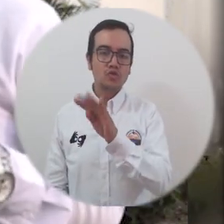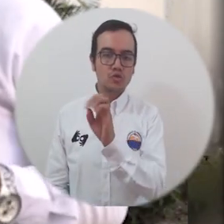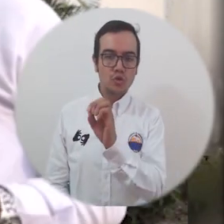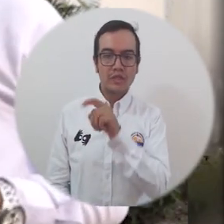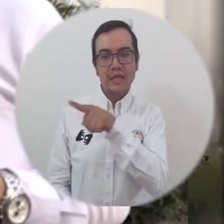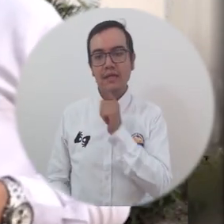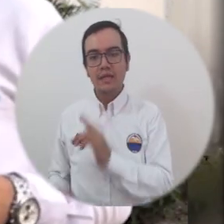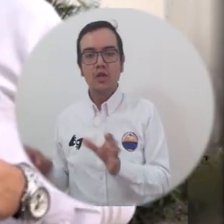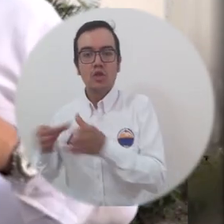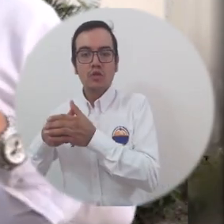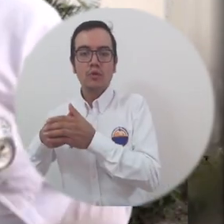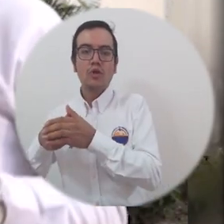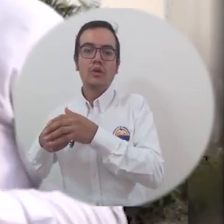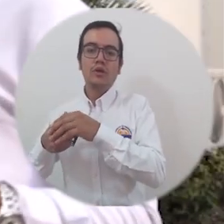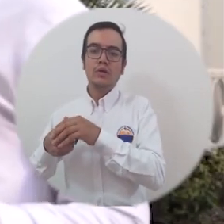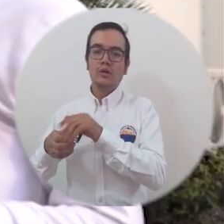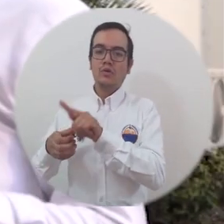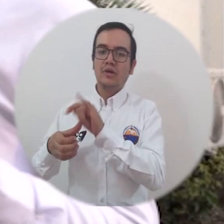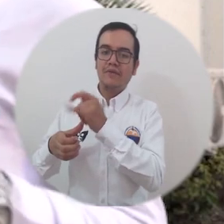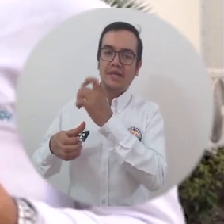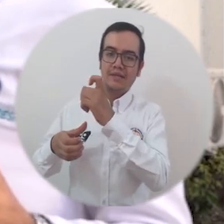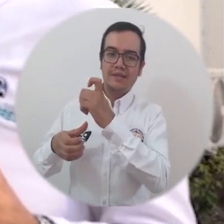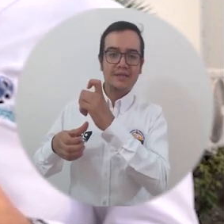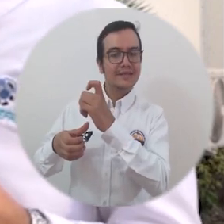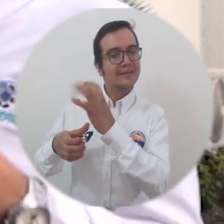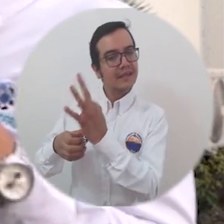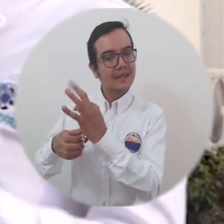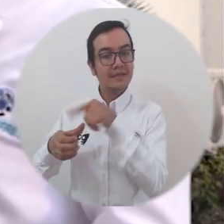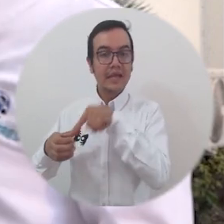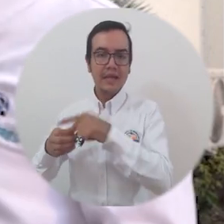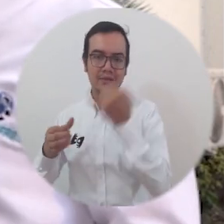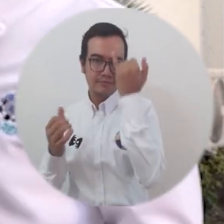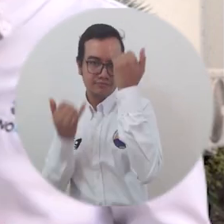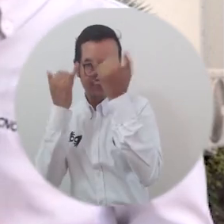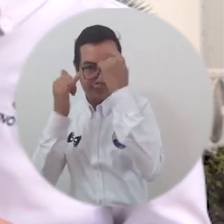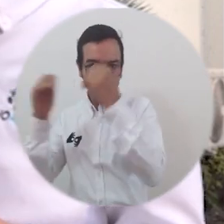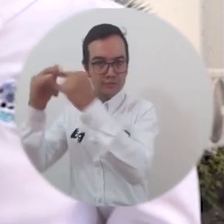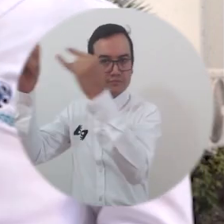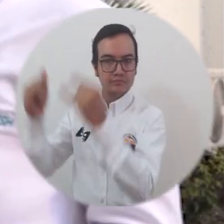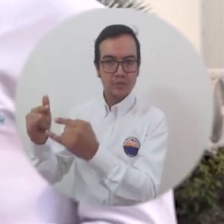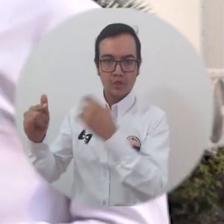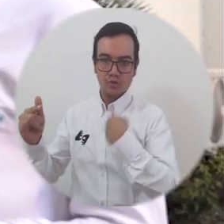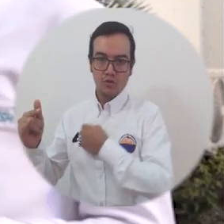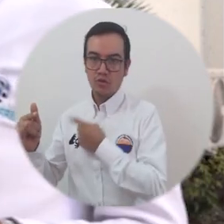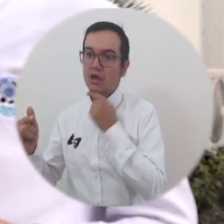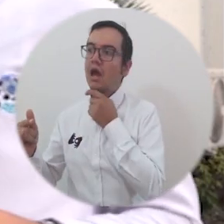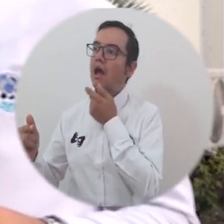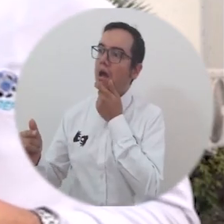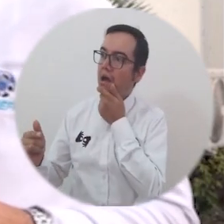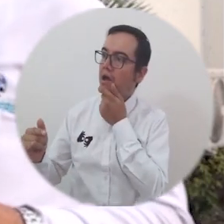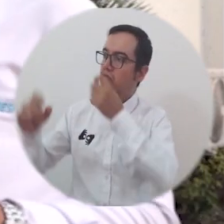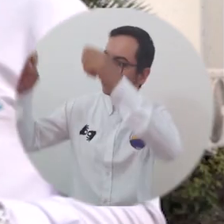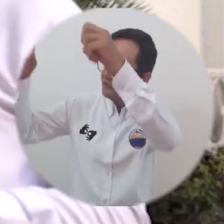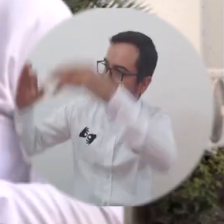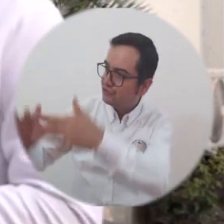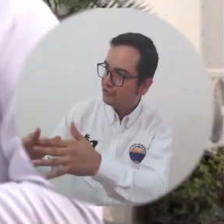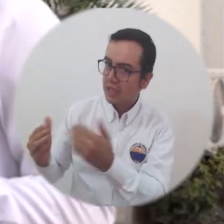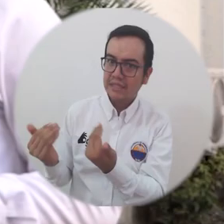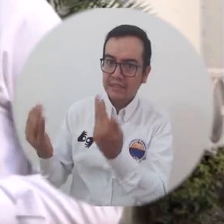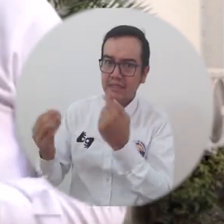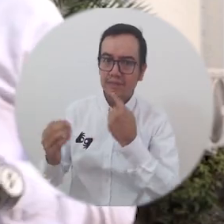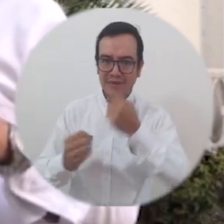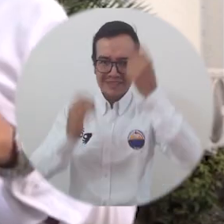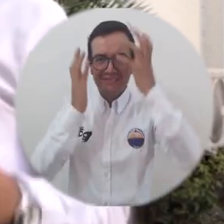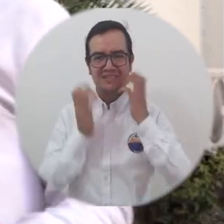doctor Justo Calderón de FCT Group, en el cual él tiene la experiencia y tiene la patente del producto que estamos